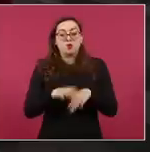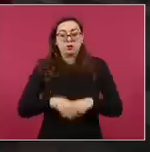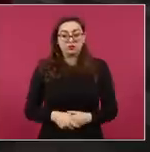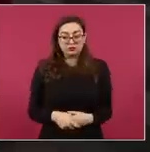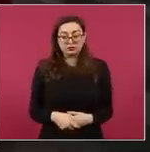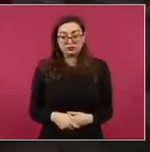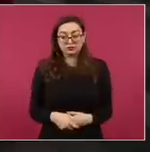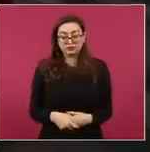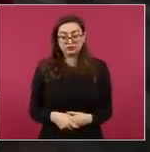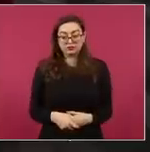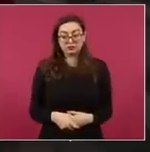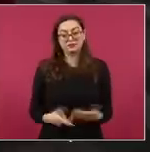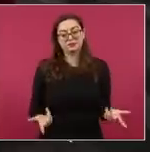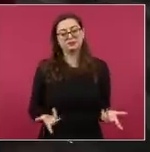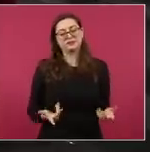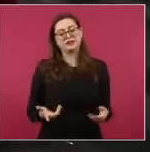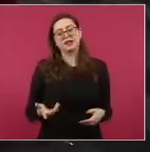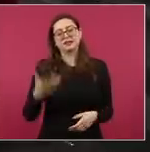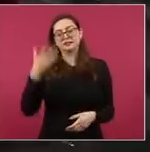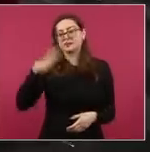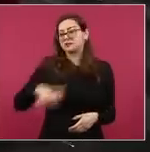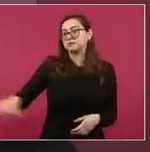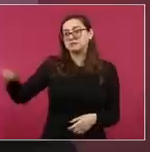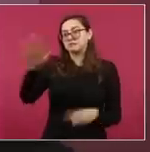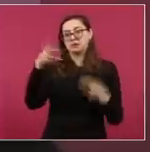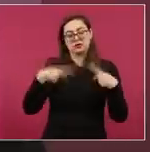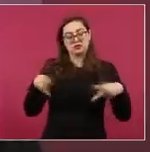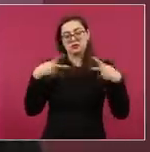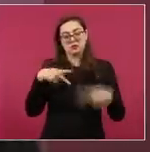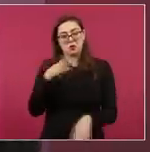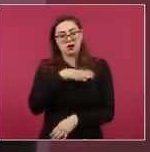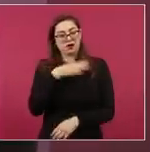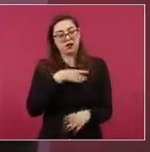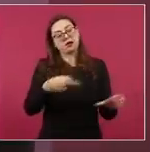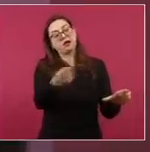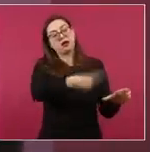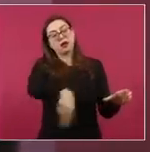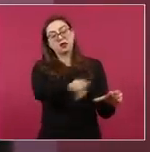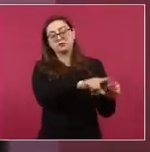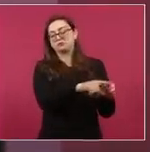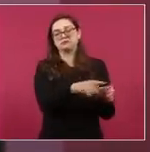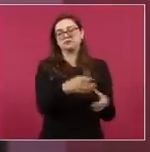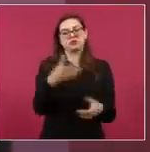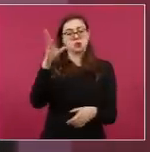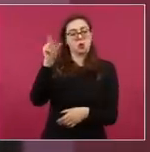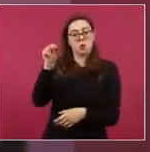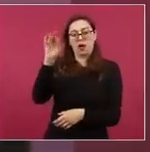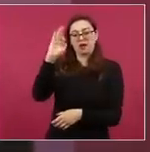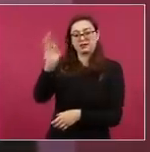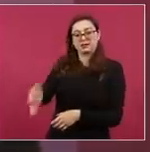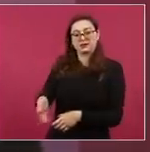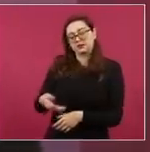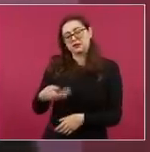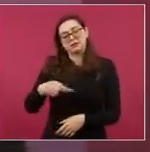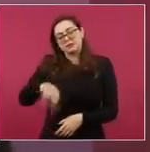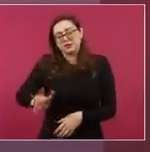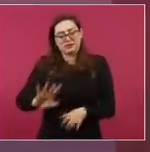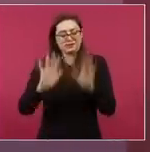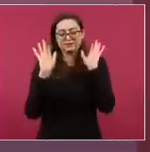no nos podemos